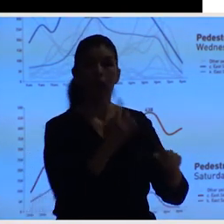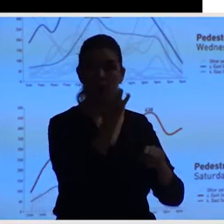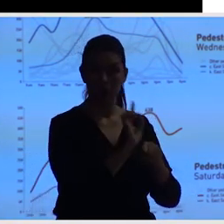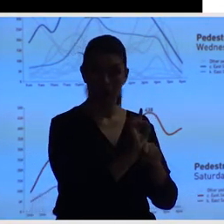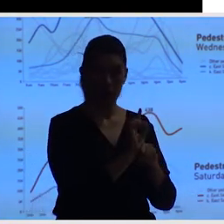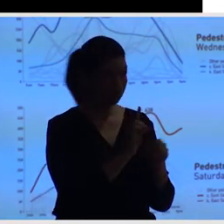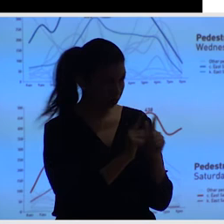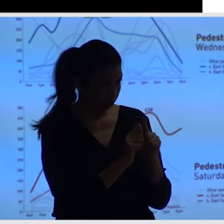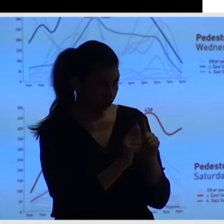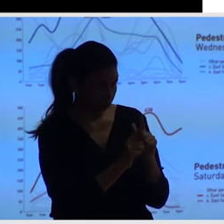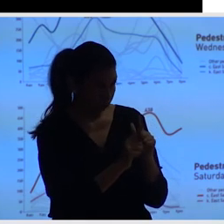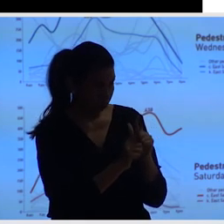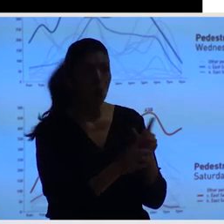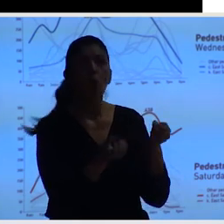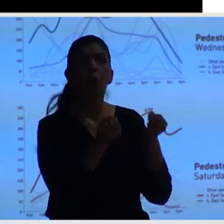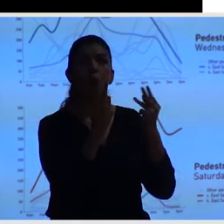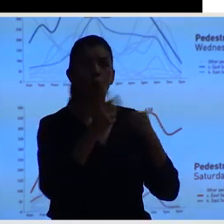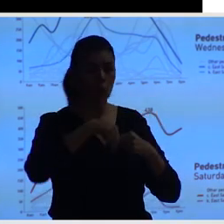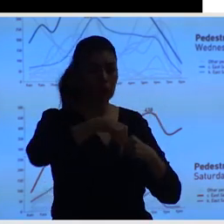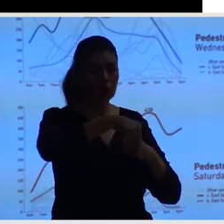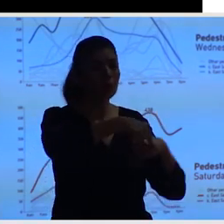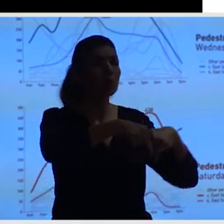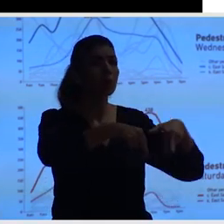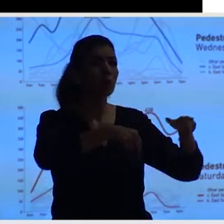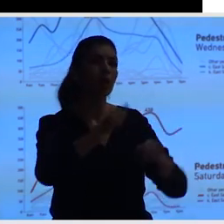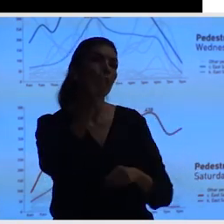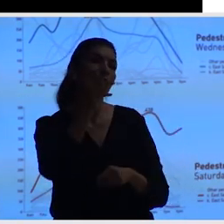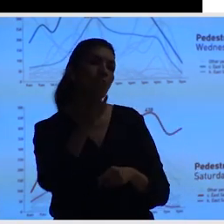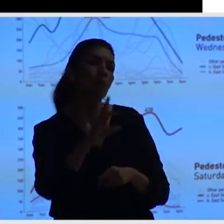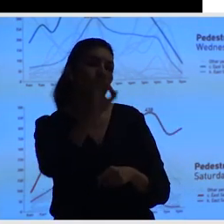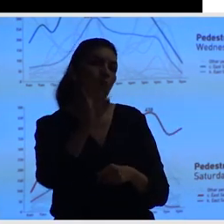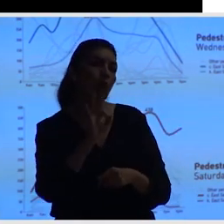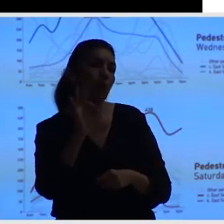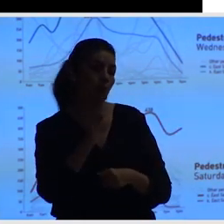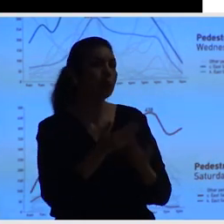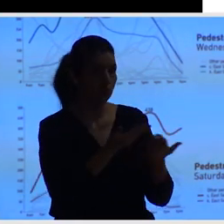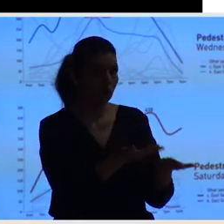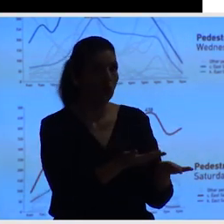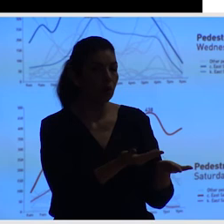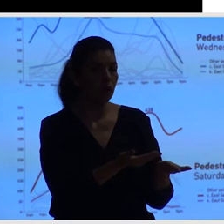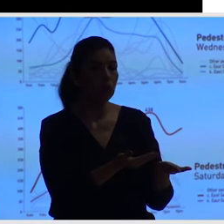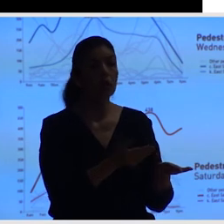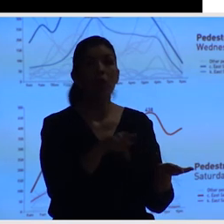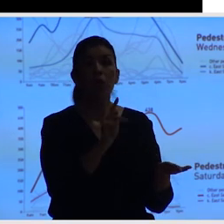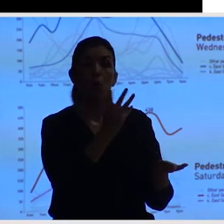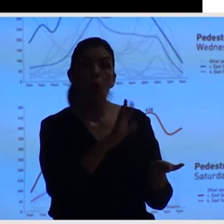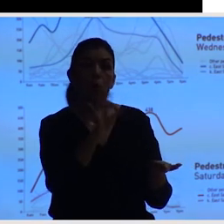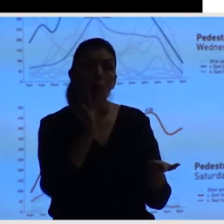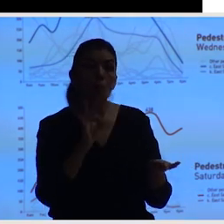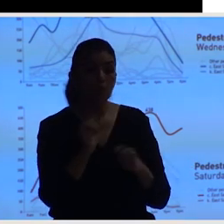Solo el 10% de la gente que se movía a través de Times Square eran en carro. Pero a pesar de esto,